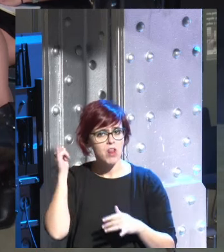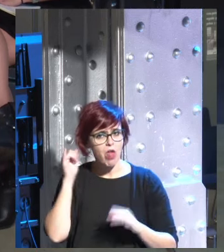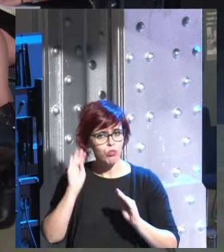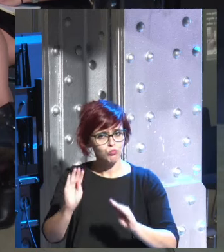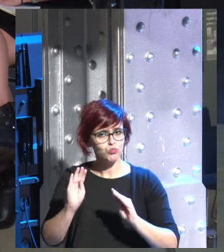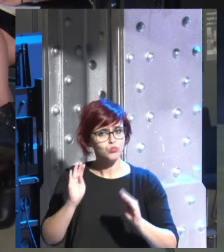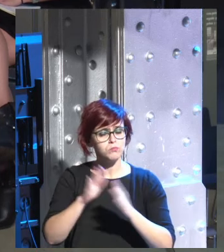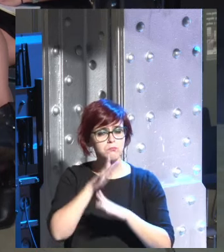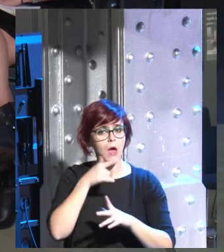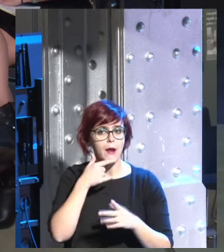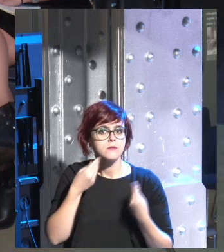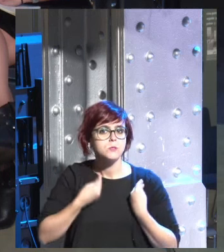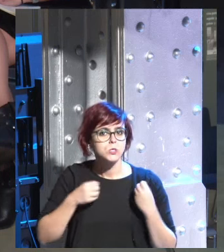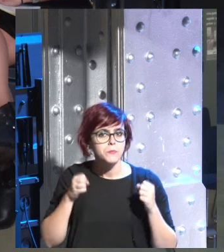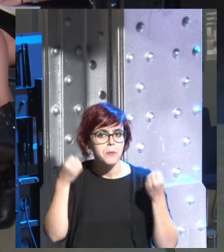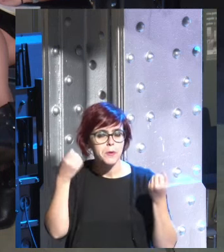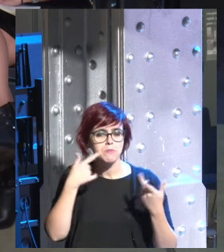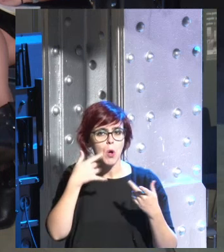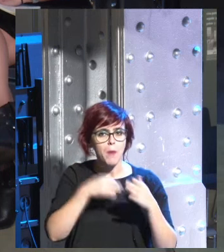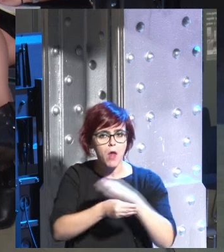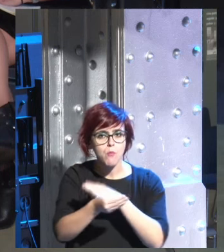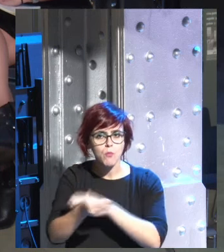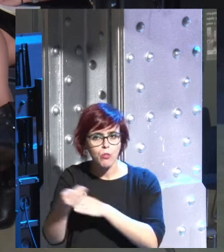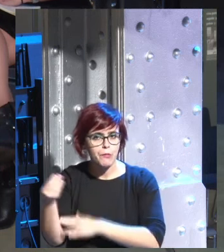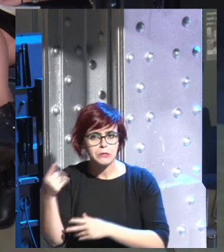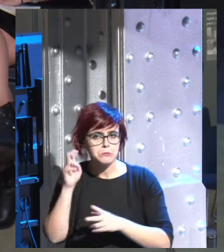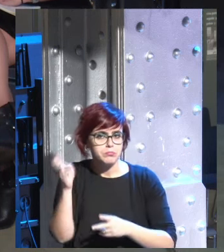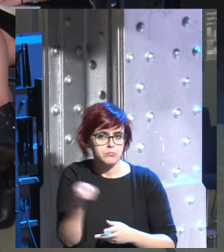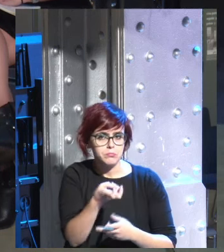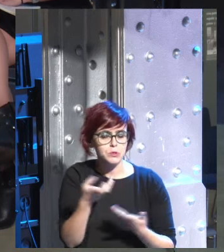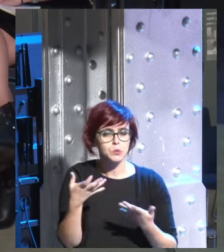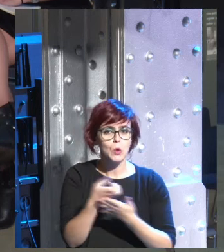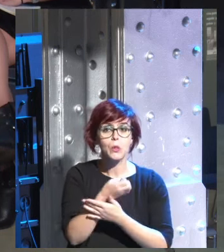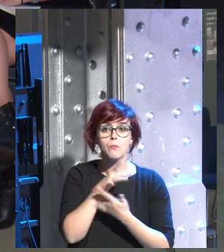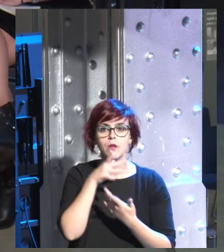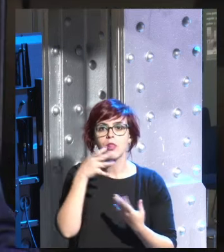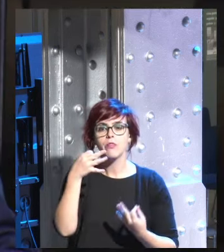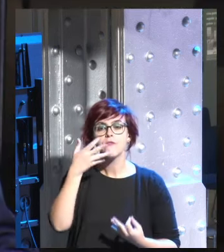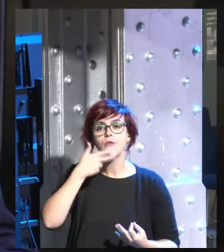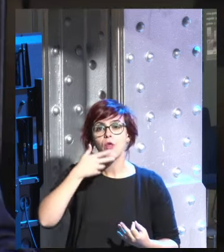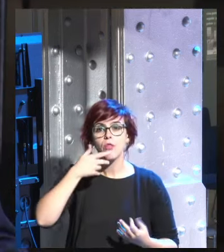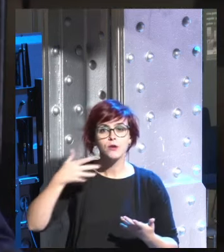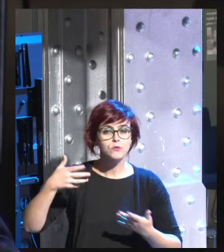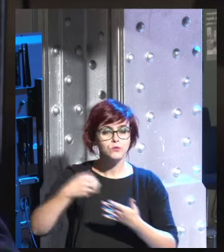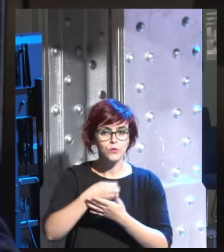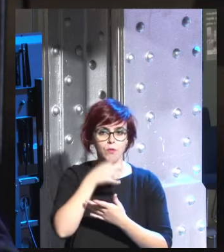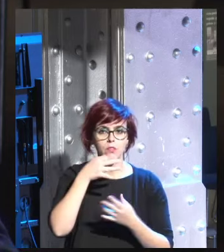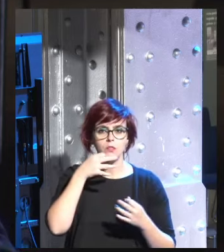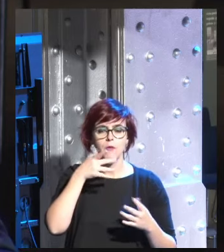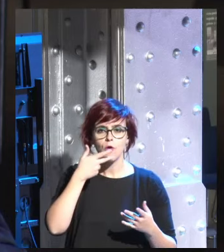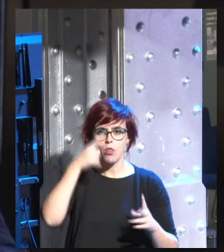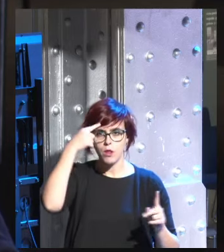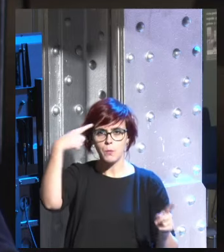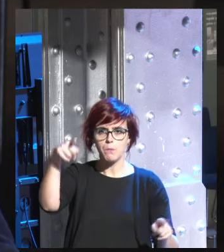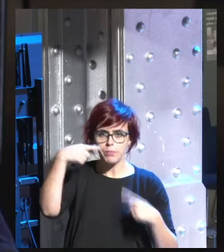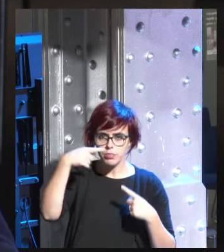para poder sobrevivir para poder reproducirse hay que saber hacer casi todo por nosotros mismos